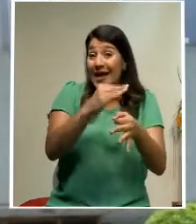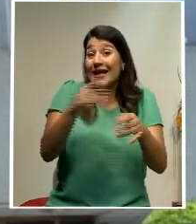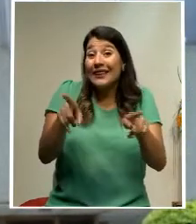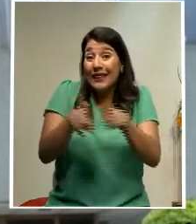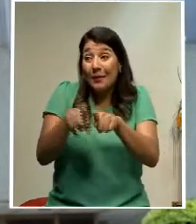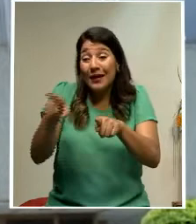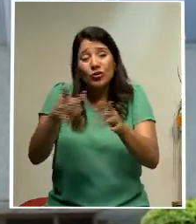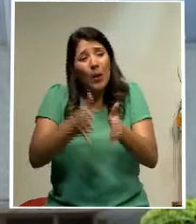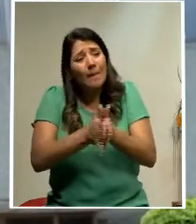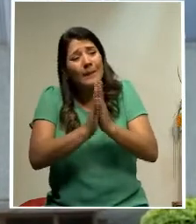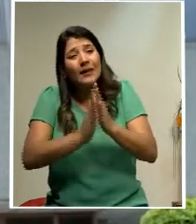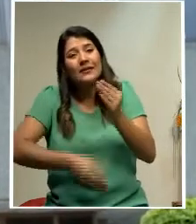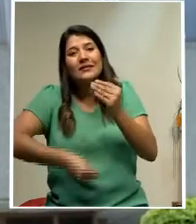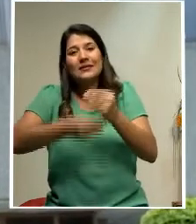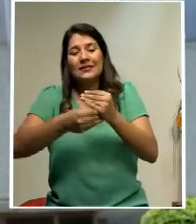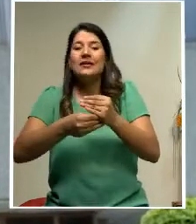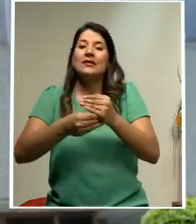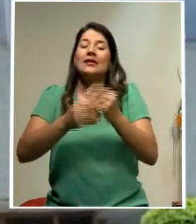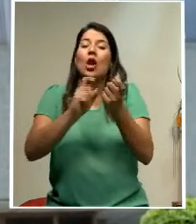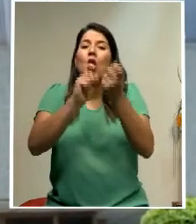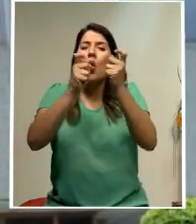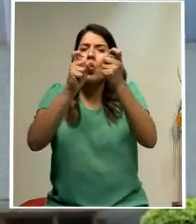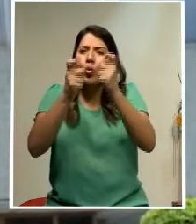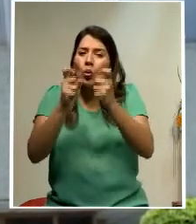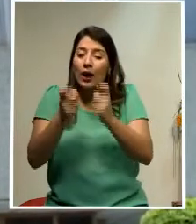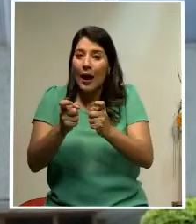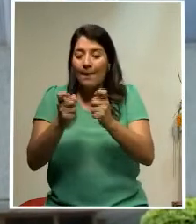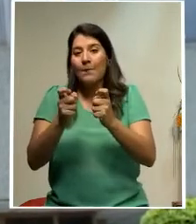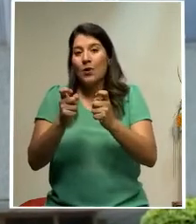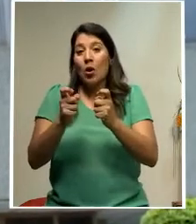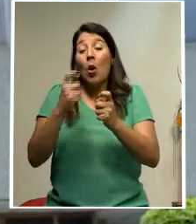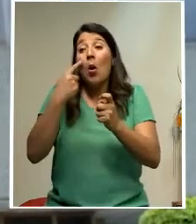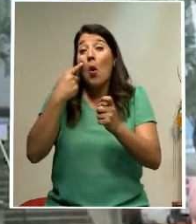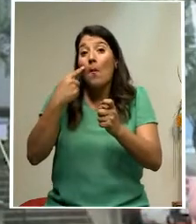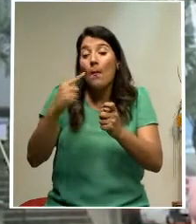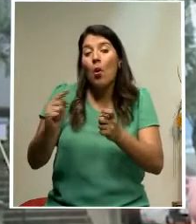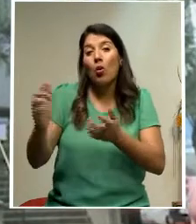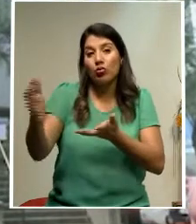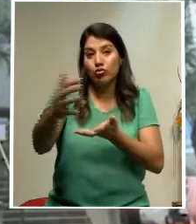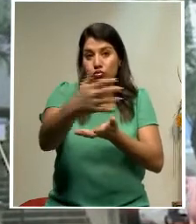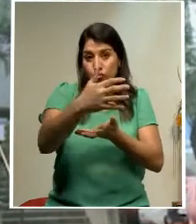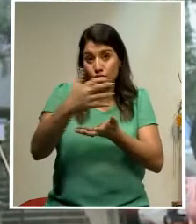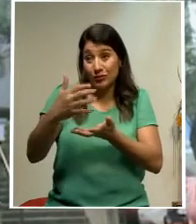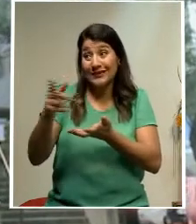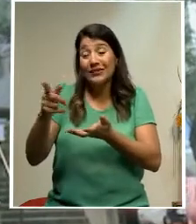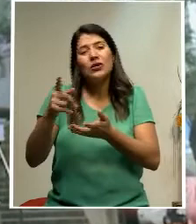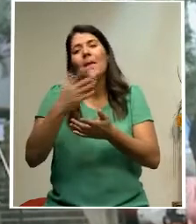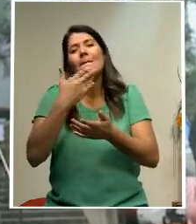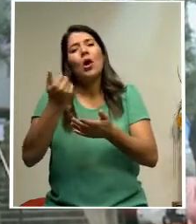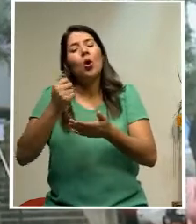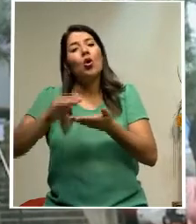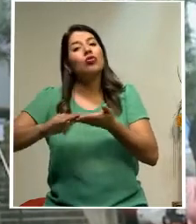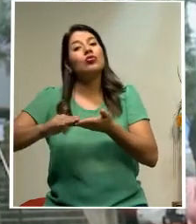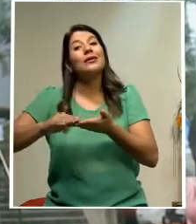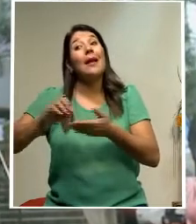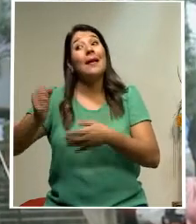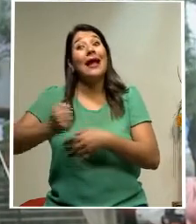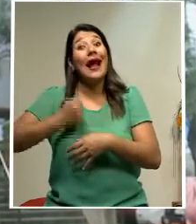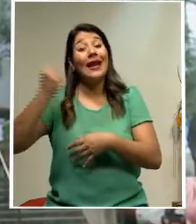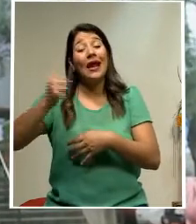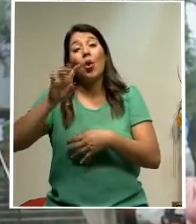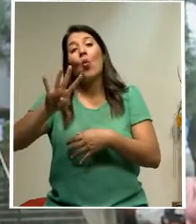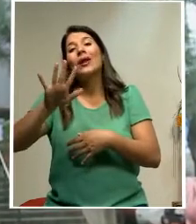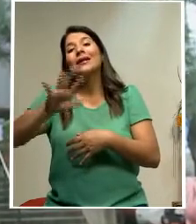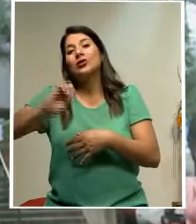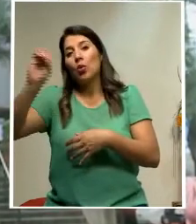licitación mencionada las variaciones correspondientes a comisión por recaudación un máximo de 45% y por la gestión administrativa